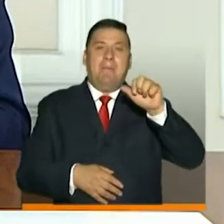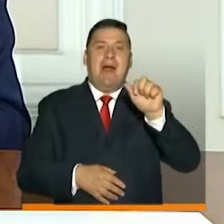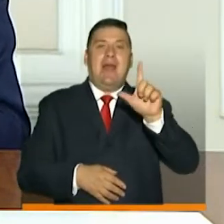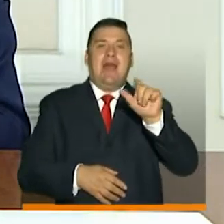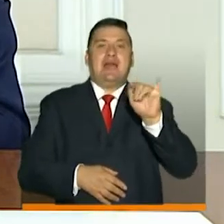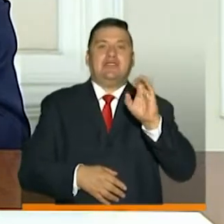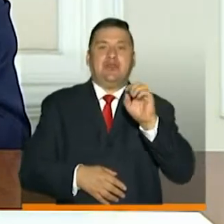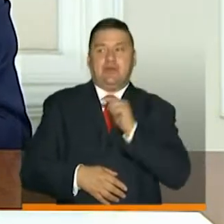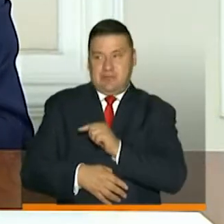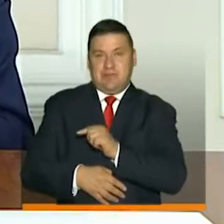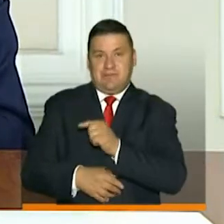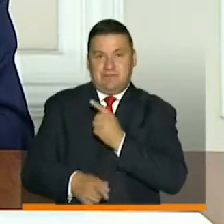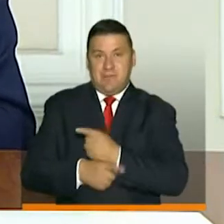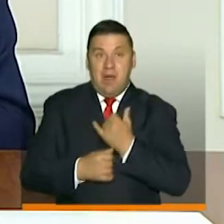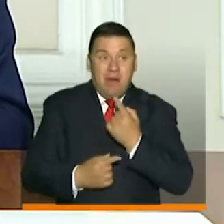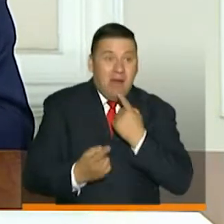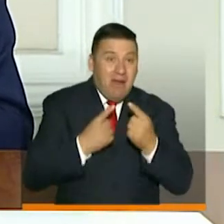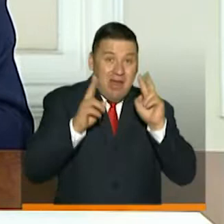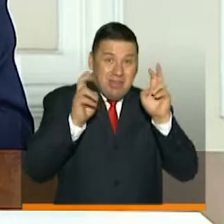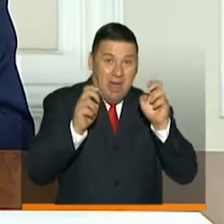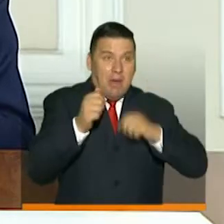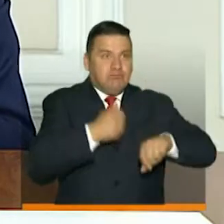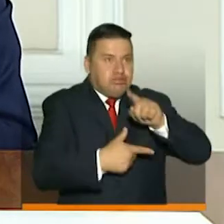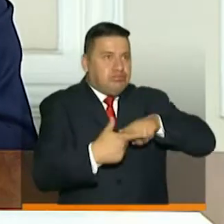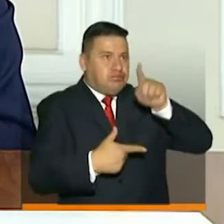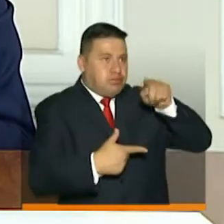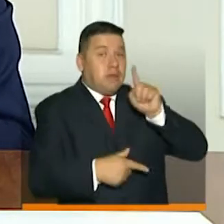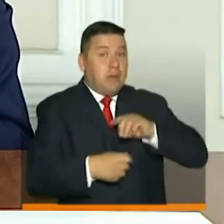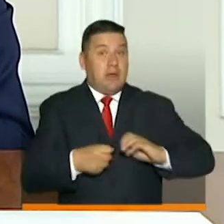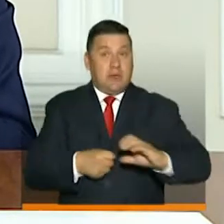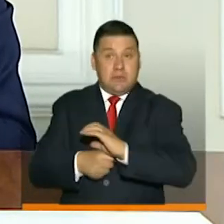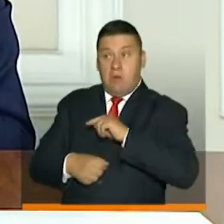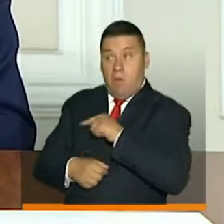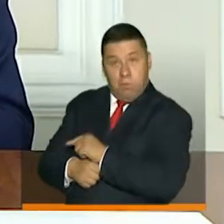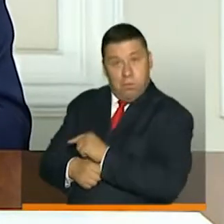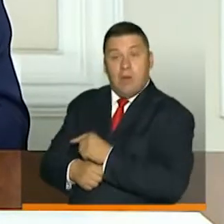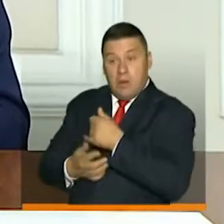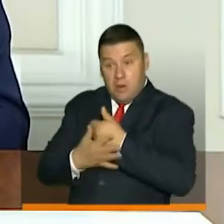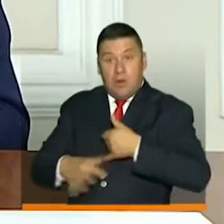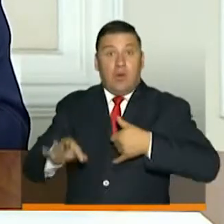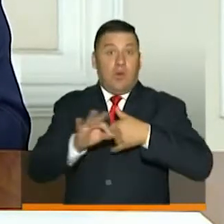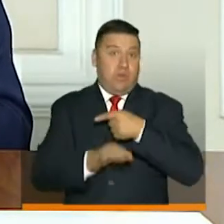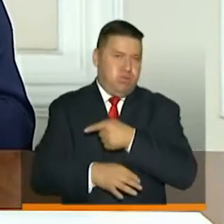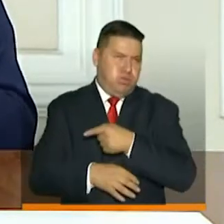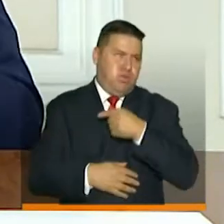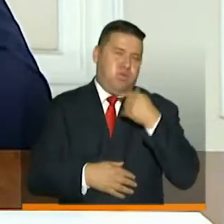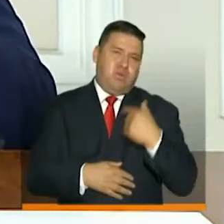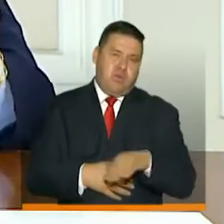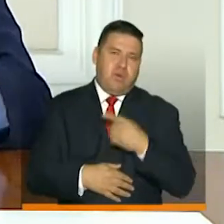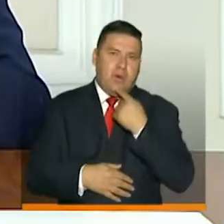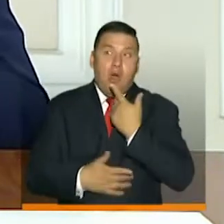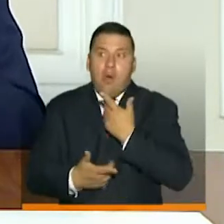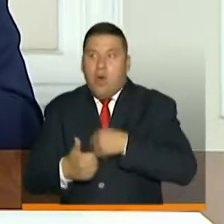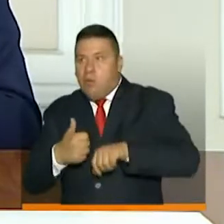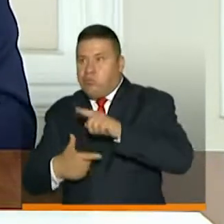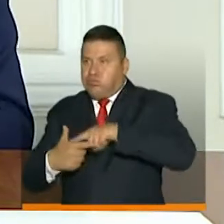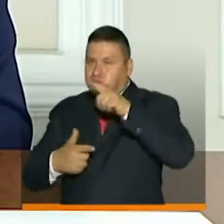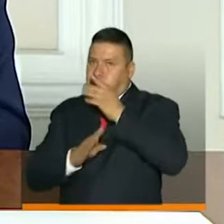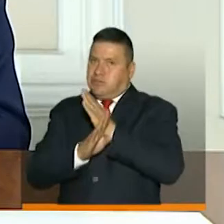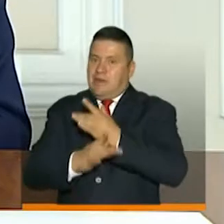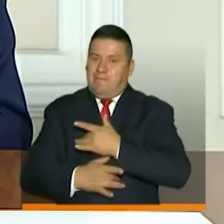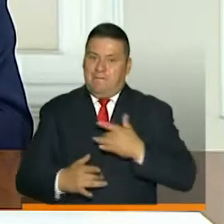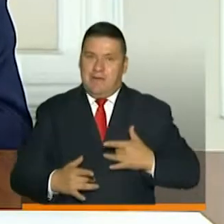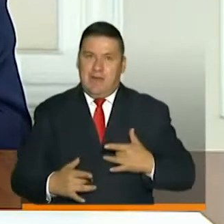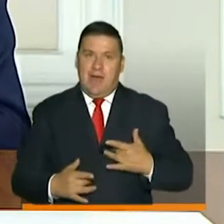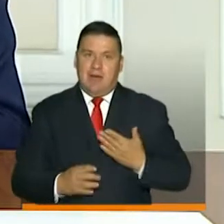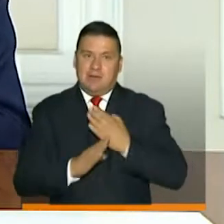estamos hablando de la reactivación, también en las ciudades de nuestro país, así como estamos hablando de reactivar y proteger la vida